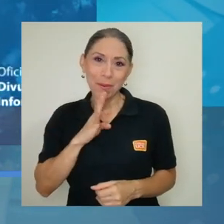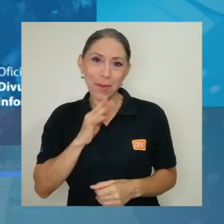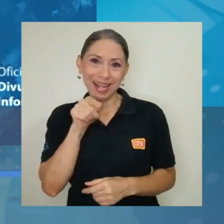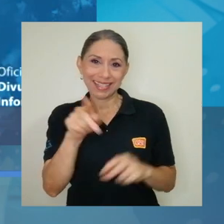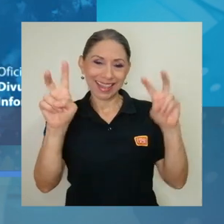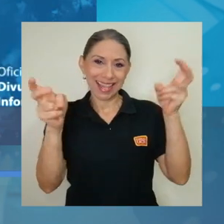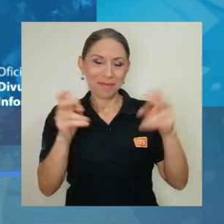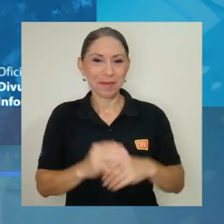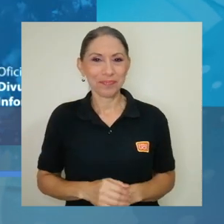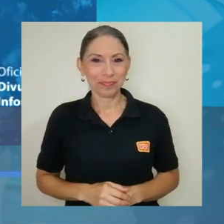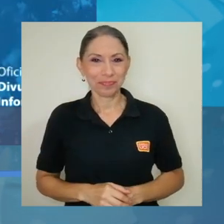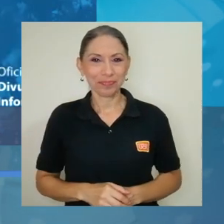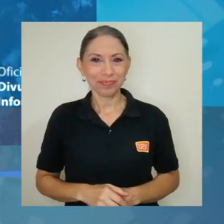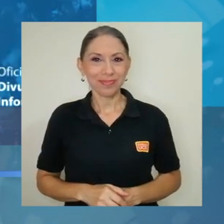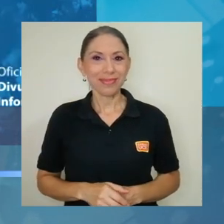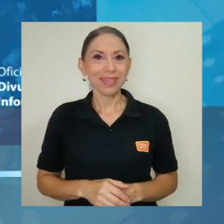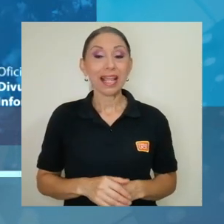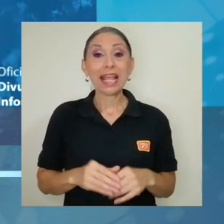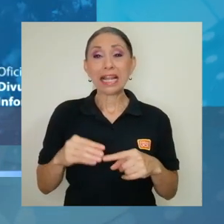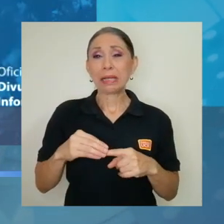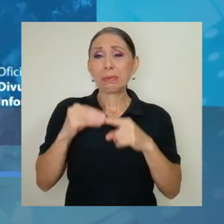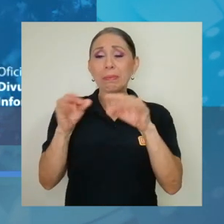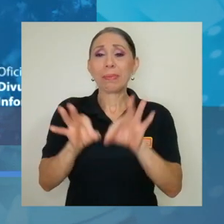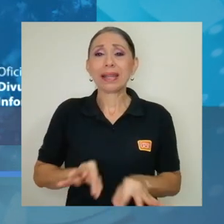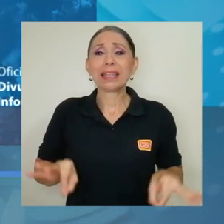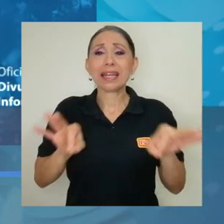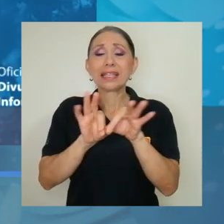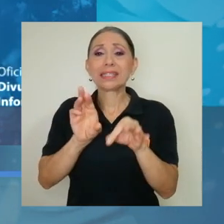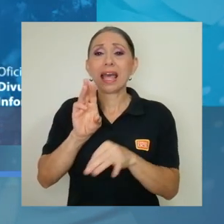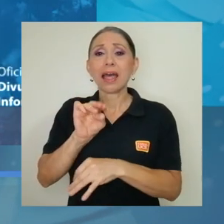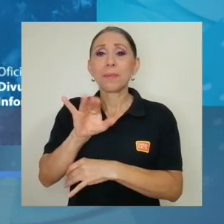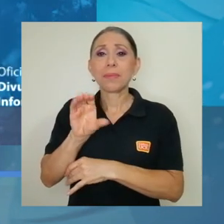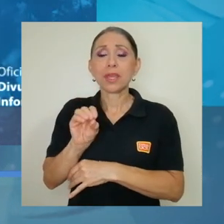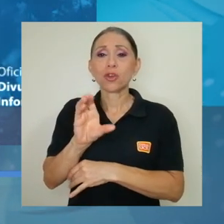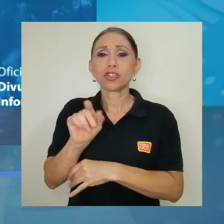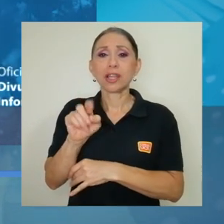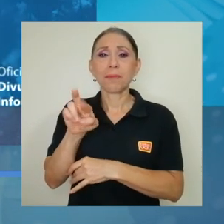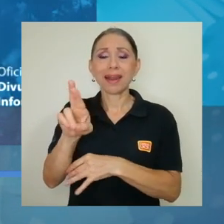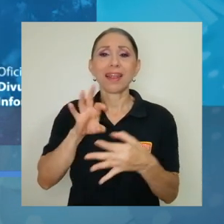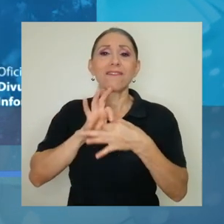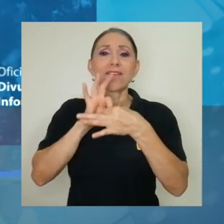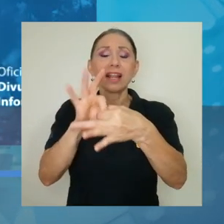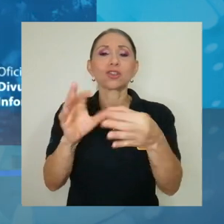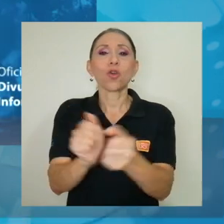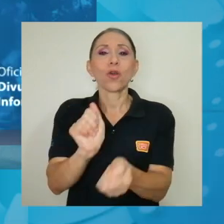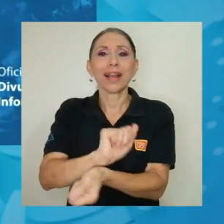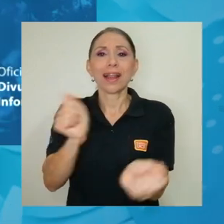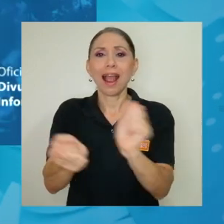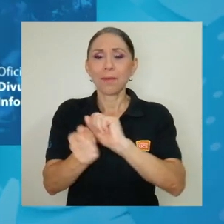que tocar el tema, la pertinencia del mío CIMAR en relación con el cambio climático.